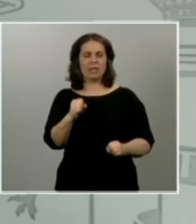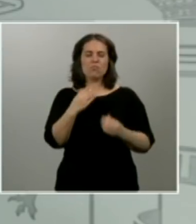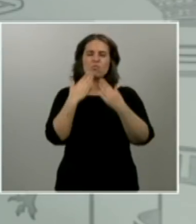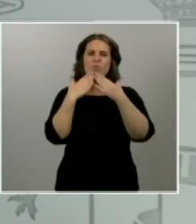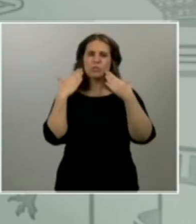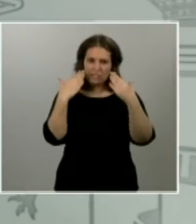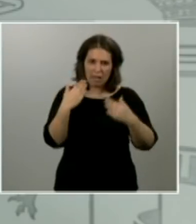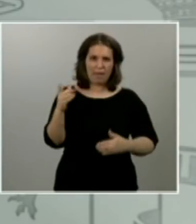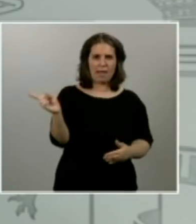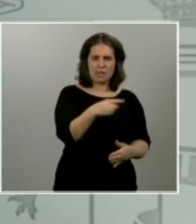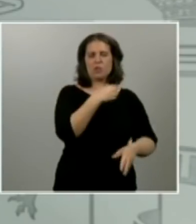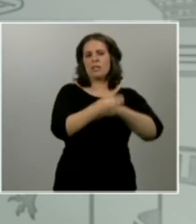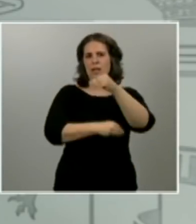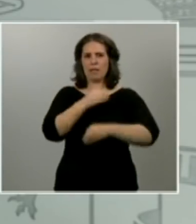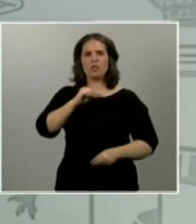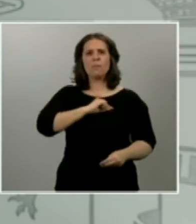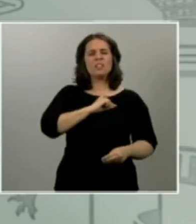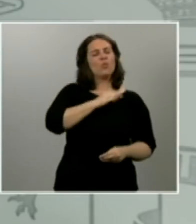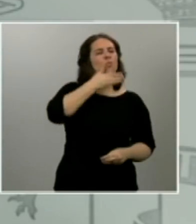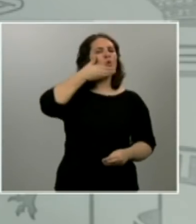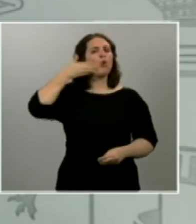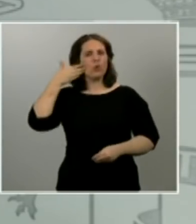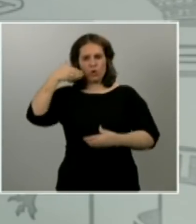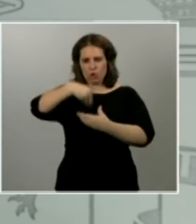de formar parte de esta sociedad y de este país.